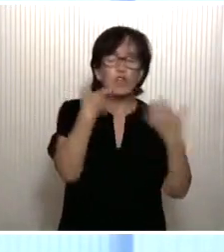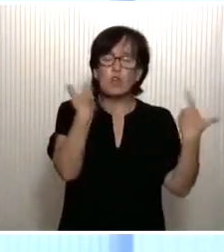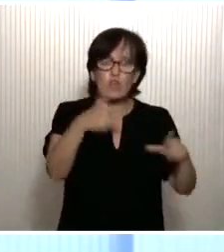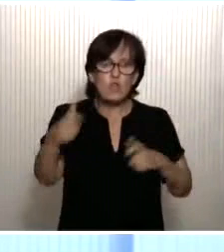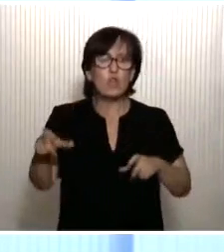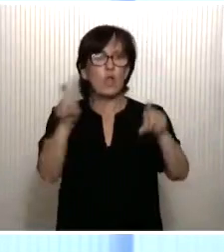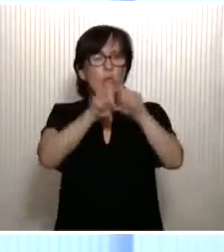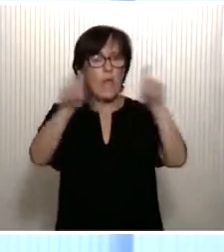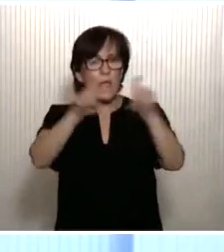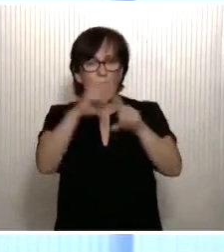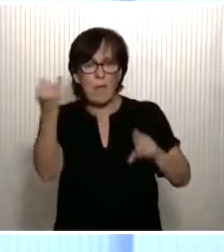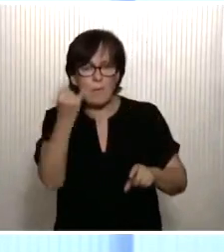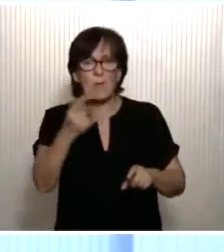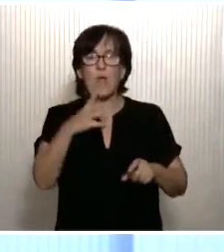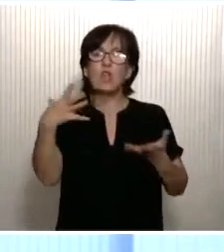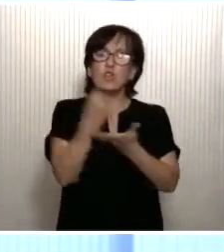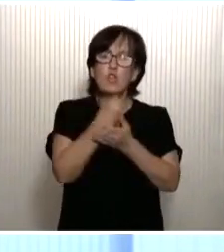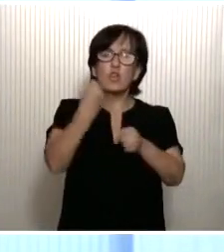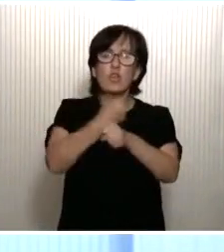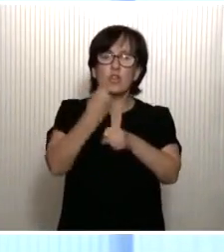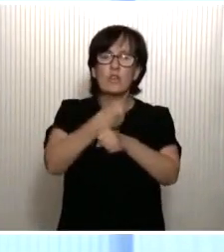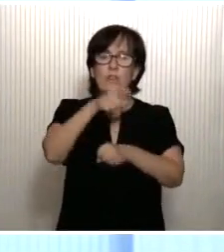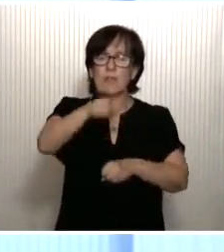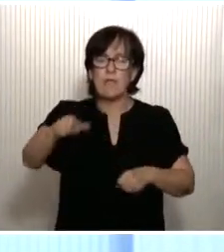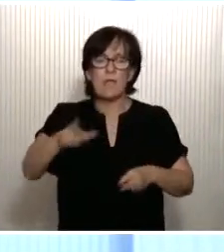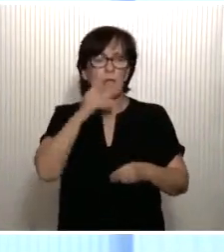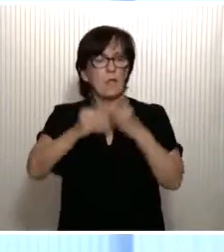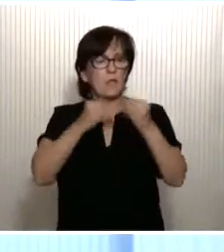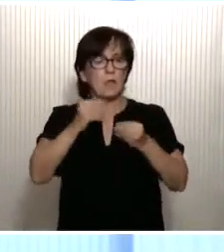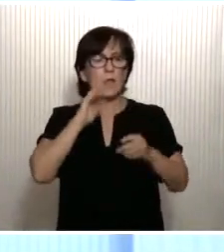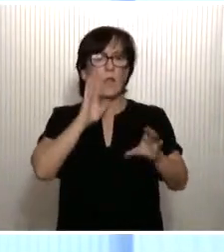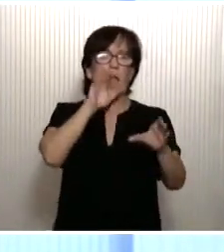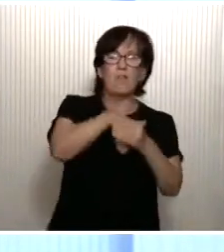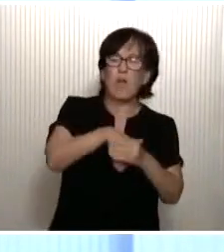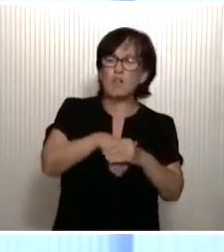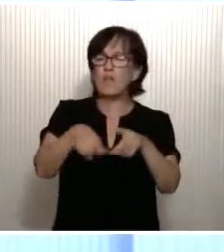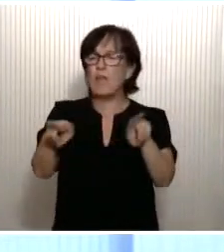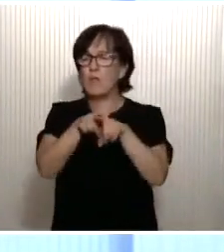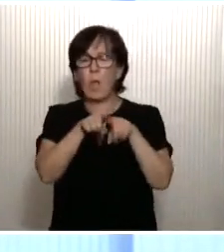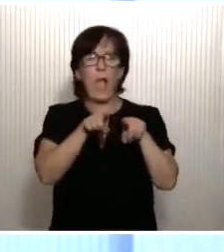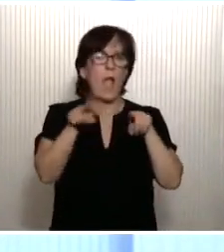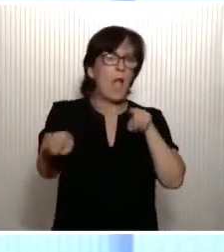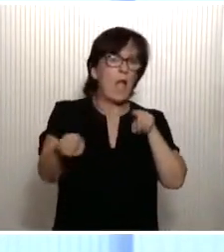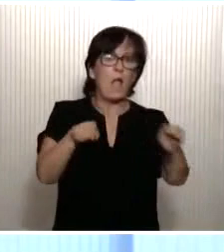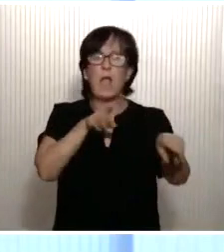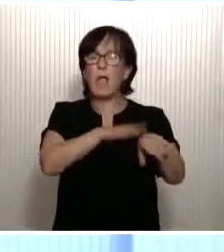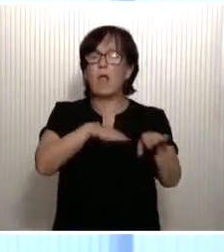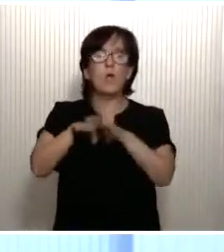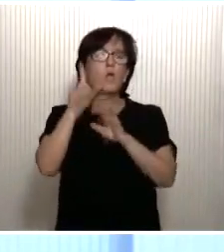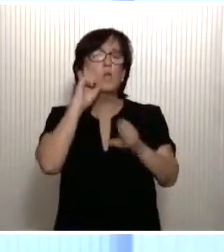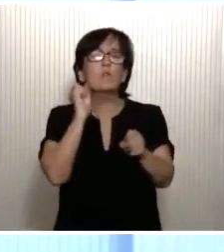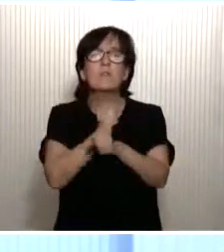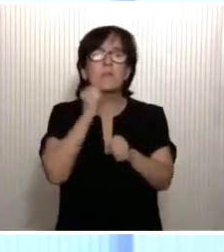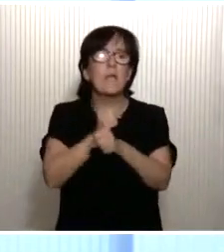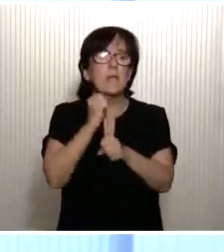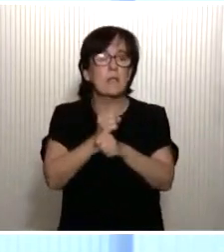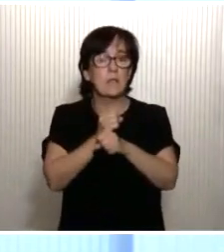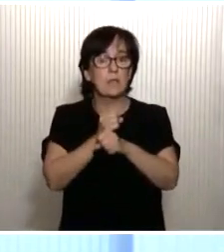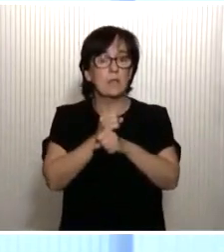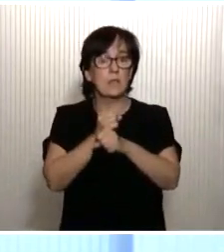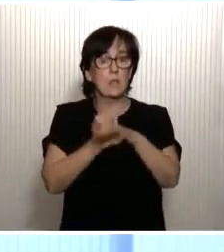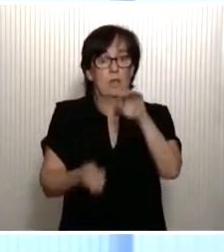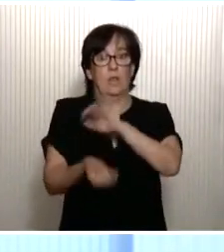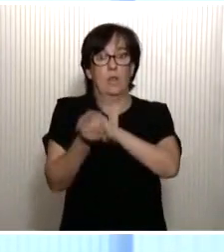empresarios. También de todos los trabajadores. No de la mitad de ellos que votan a una u otras siglas. Una tarea de los emprendedores